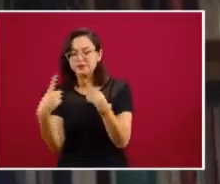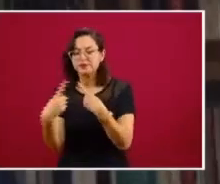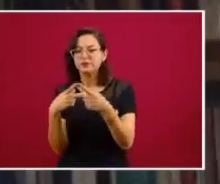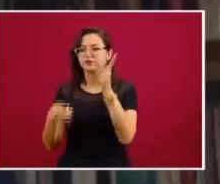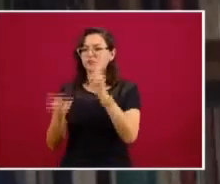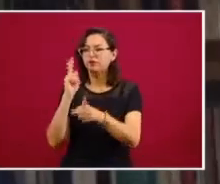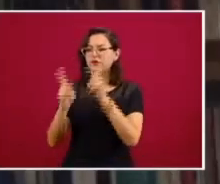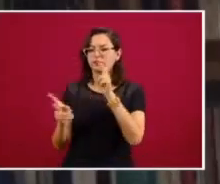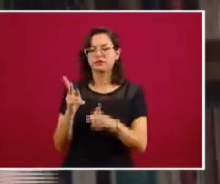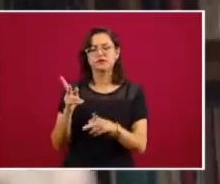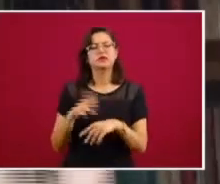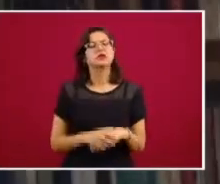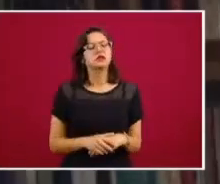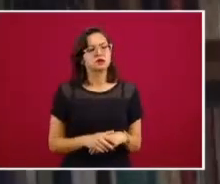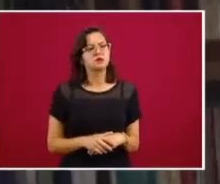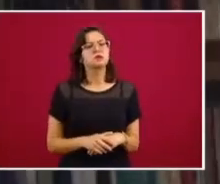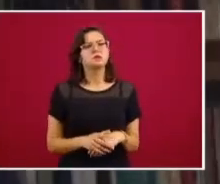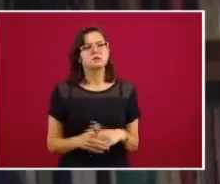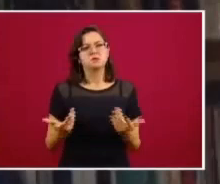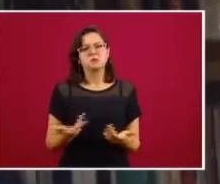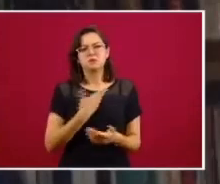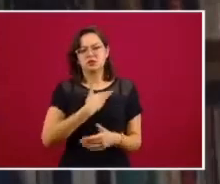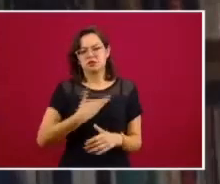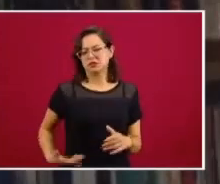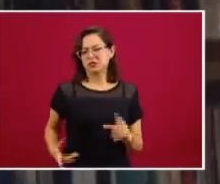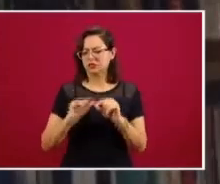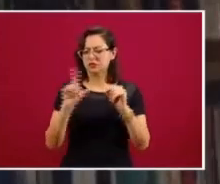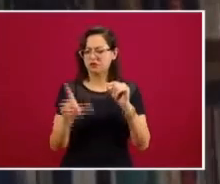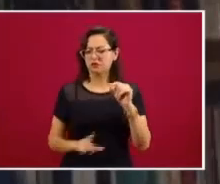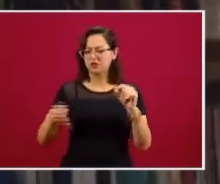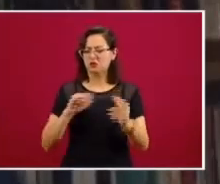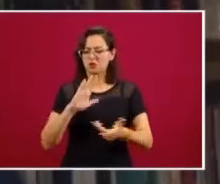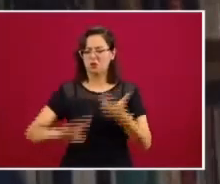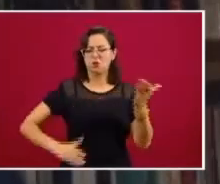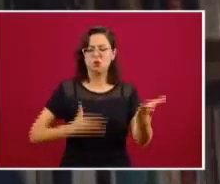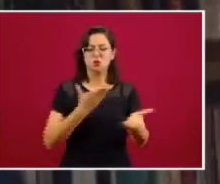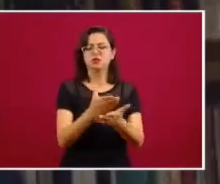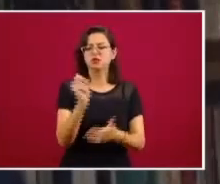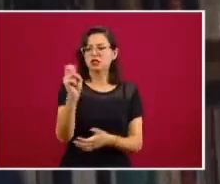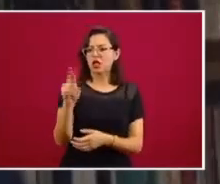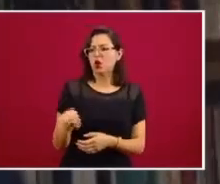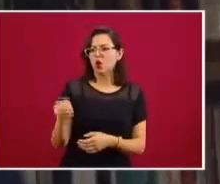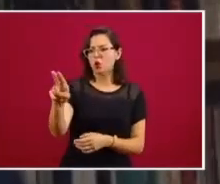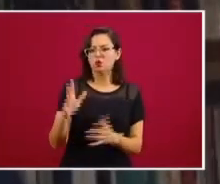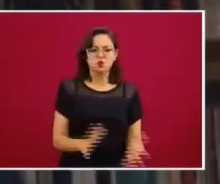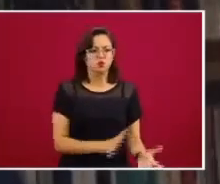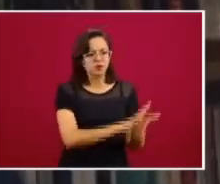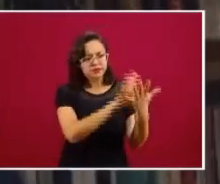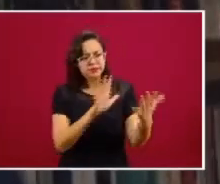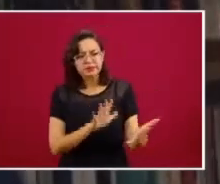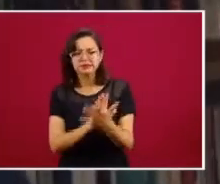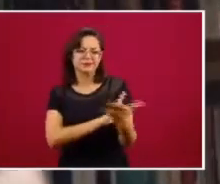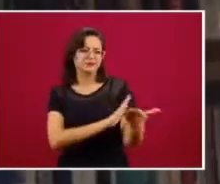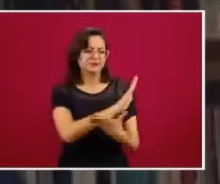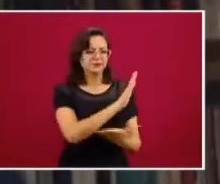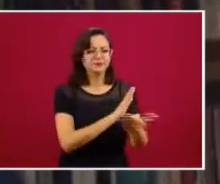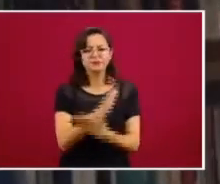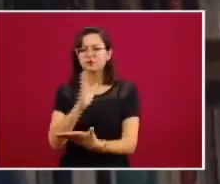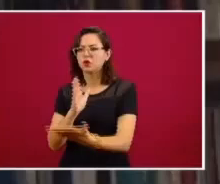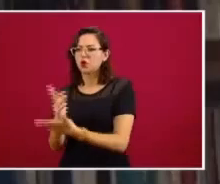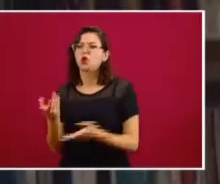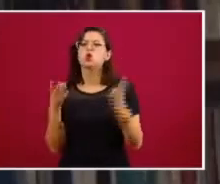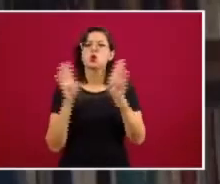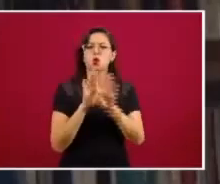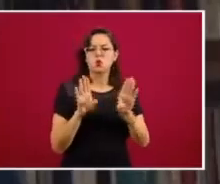presidente fue para que la ONU tuviera un papel más activo en todo esto. ¿Qué posibilidades ves de que avancemos